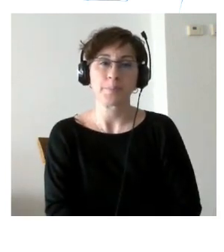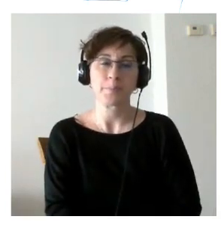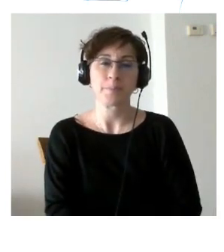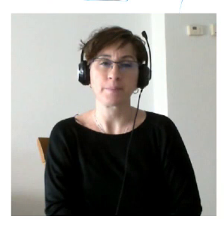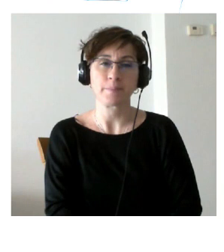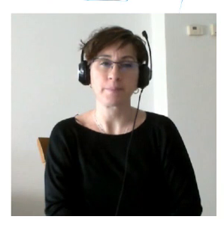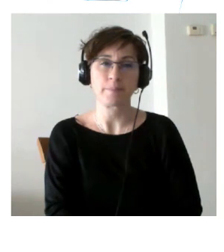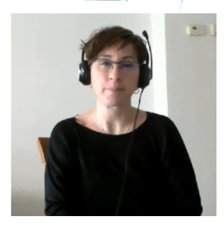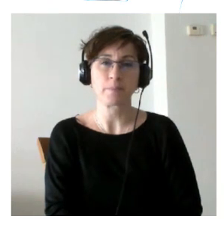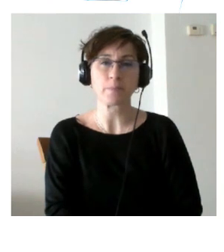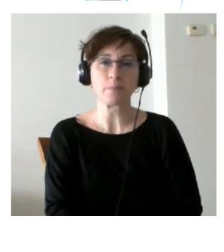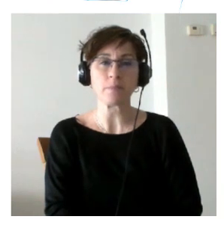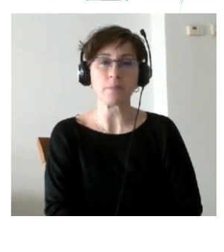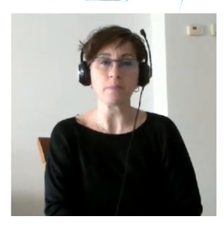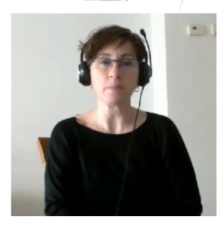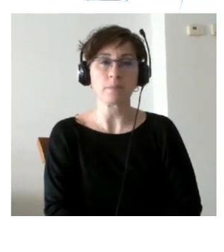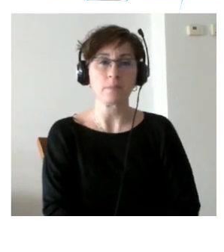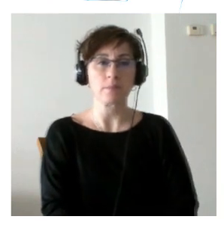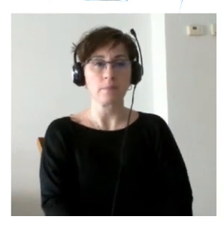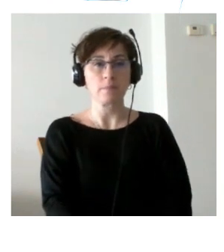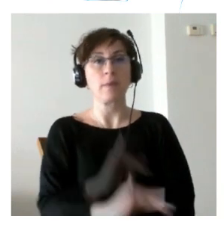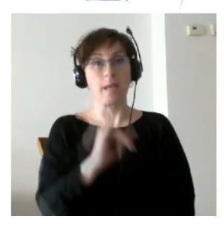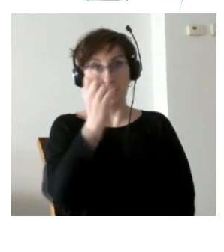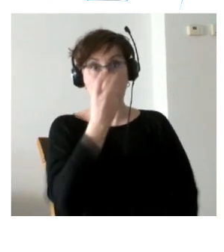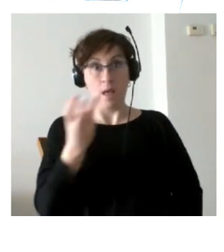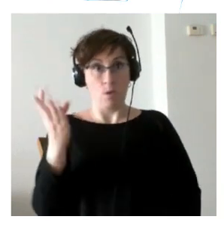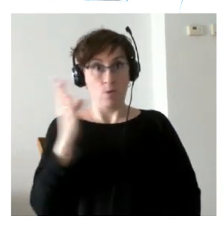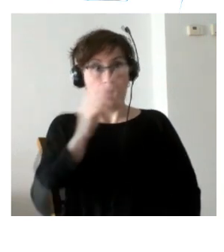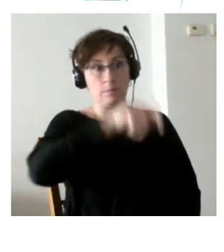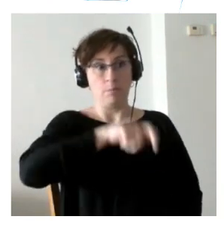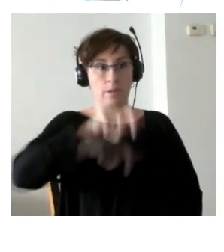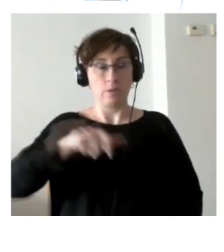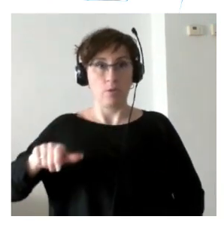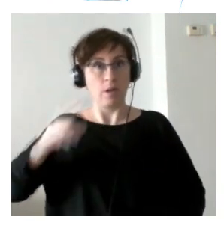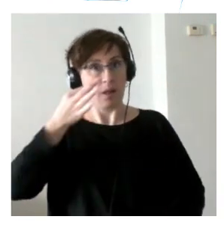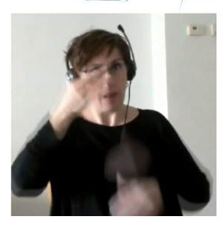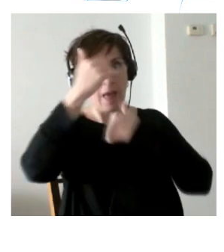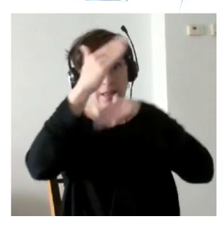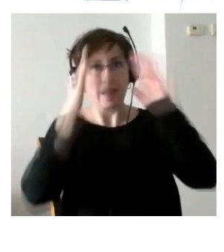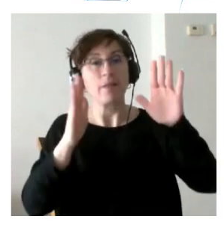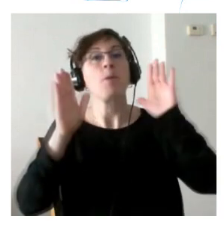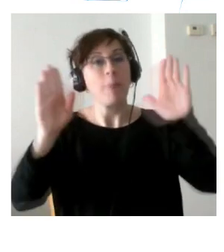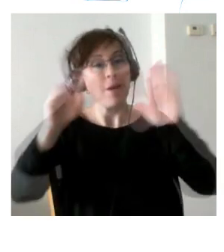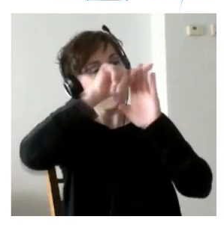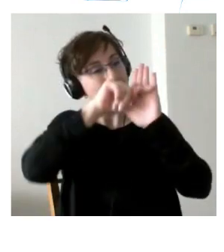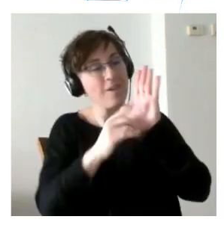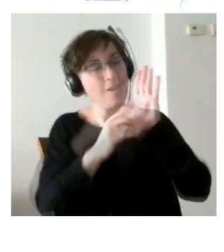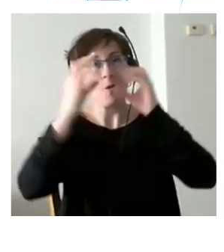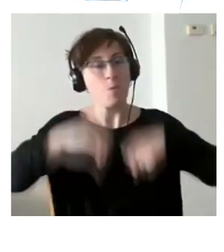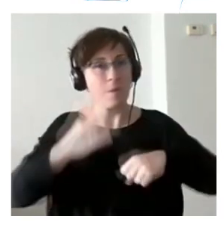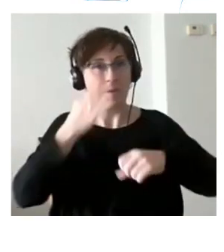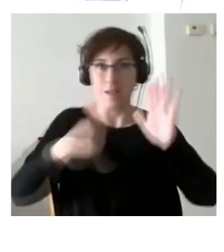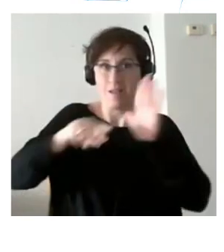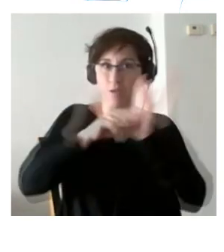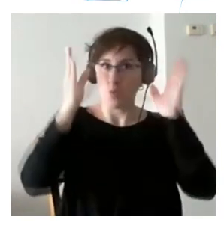recordar que hay personas que han sido atendidas y que estaban fuera de lo que es el marco de atención del convenio 40